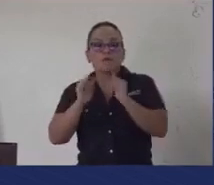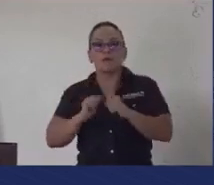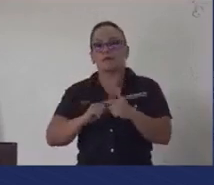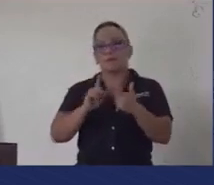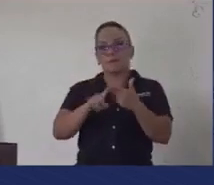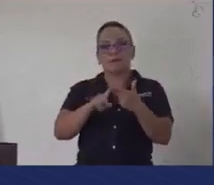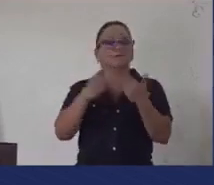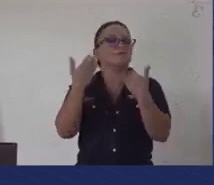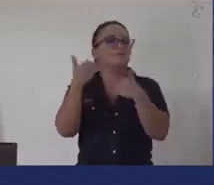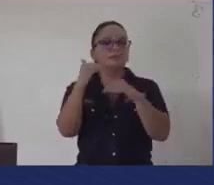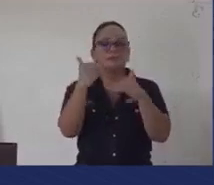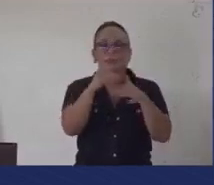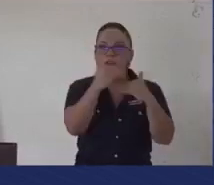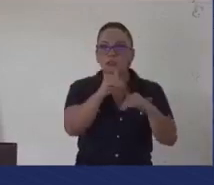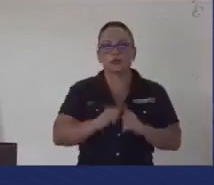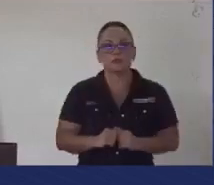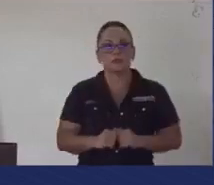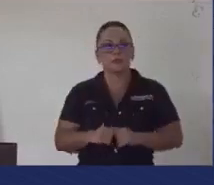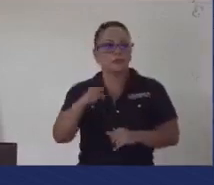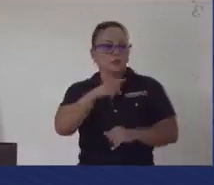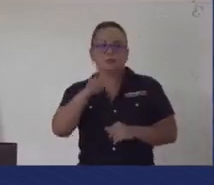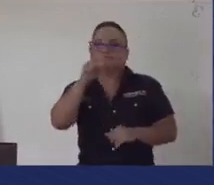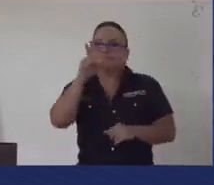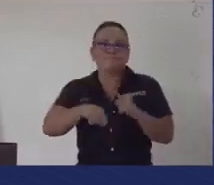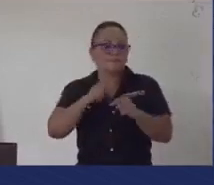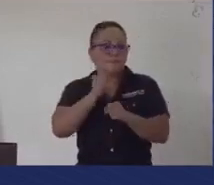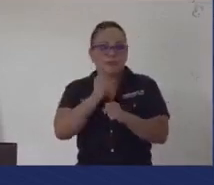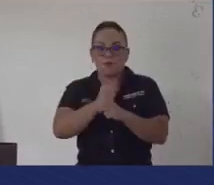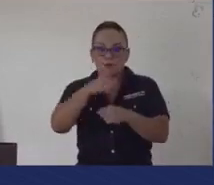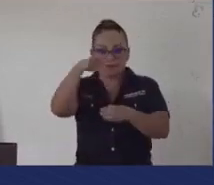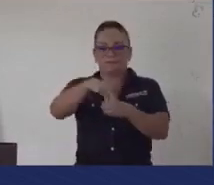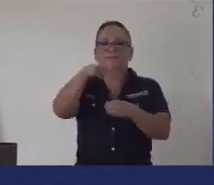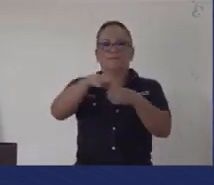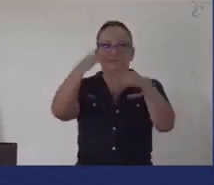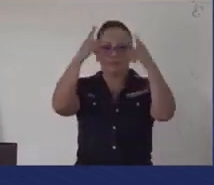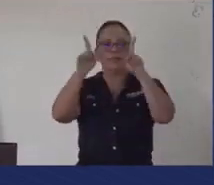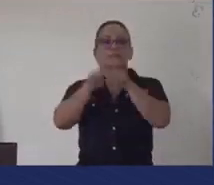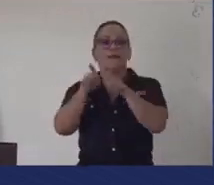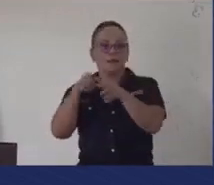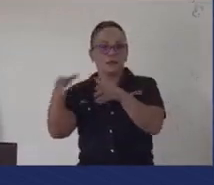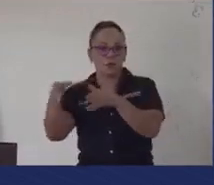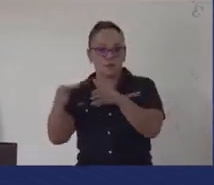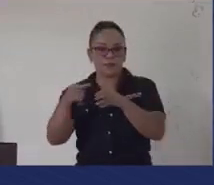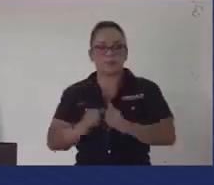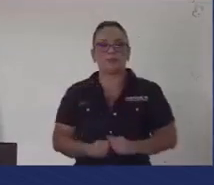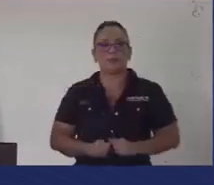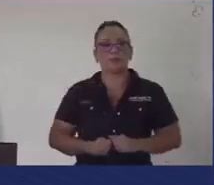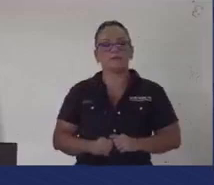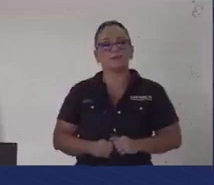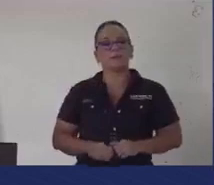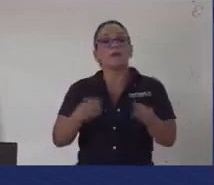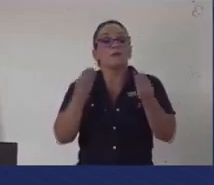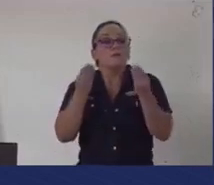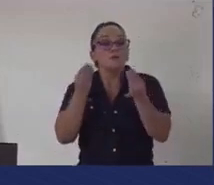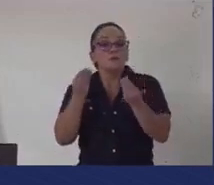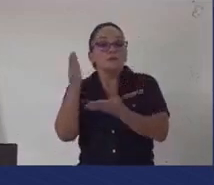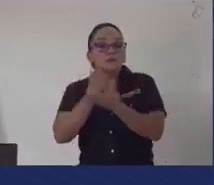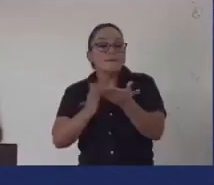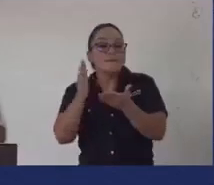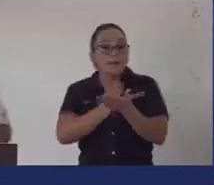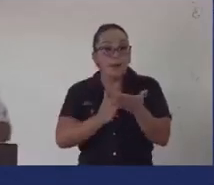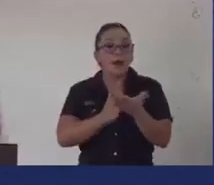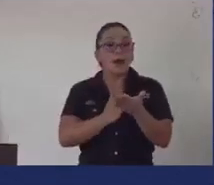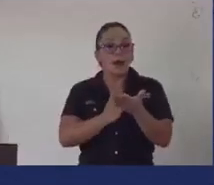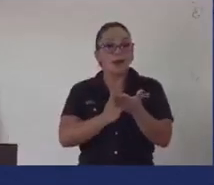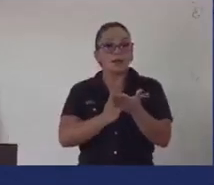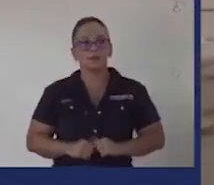restricciones para llevar a cabo sus actividades agropecuarias y comerciales, pues muchas partes se ubican incluso